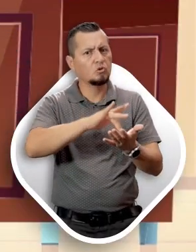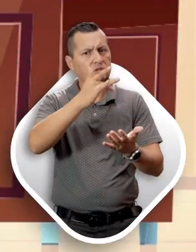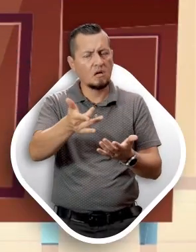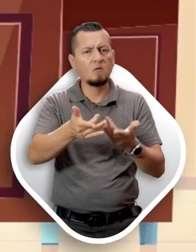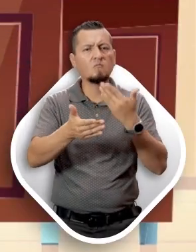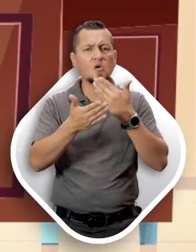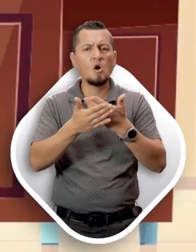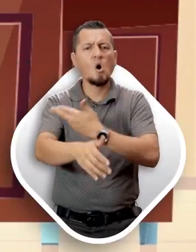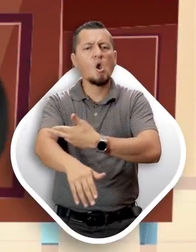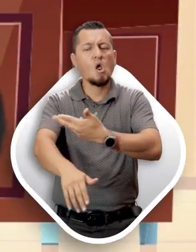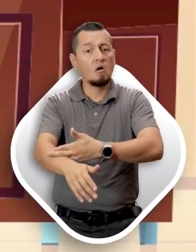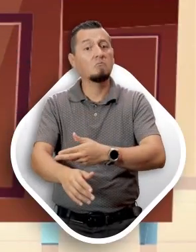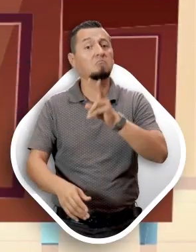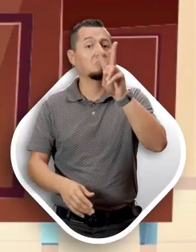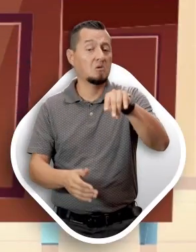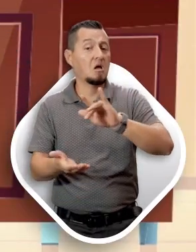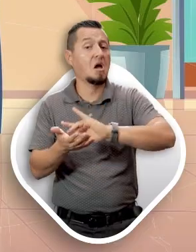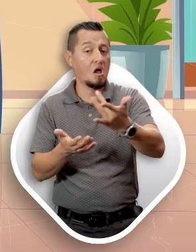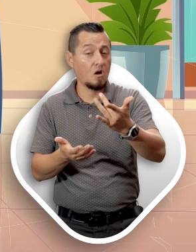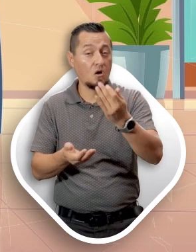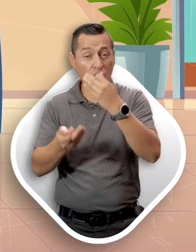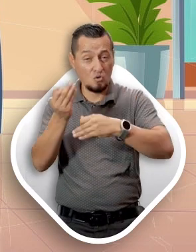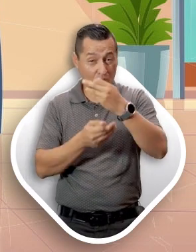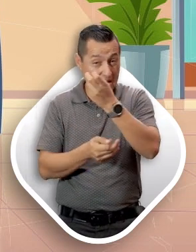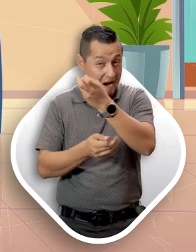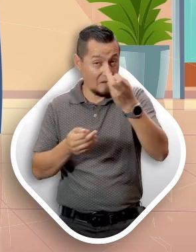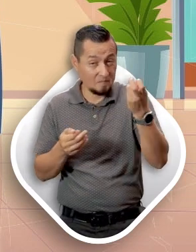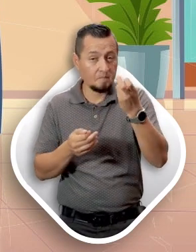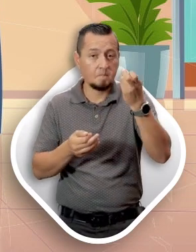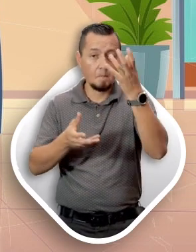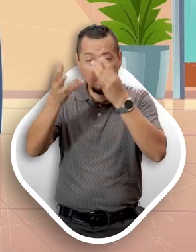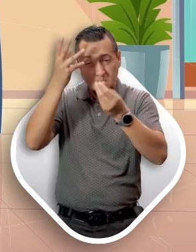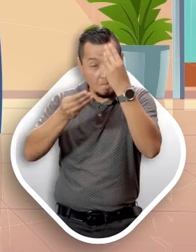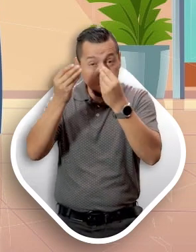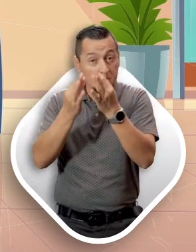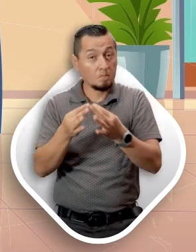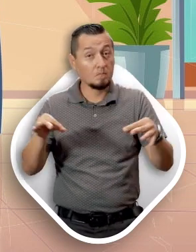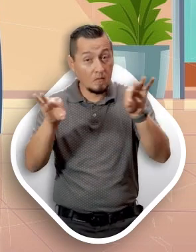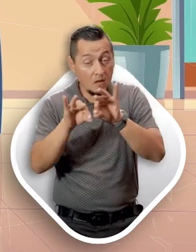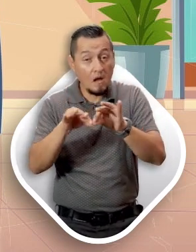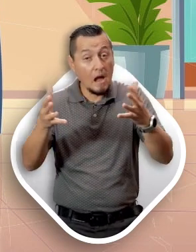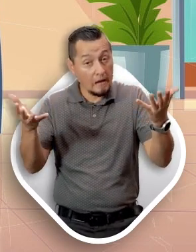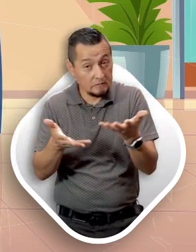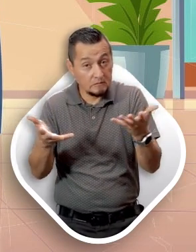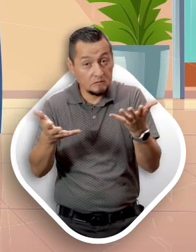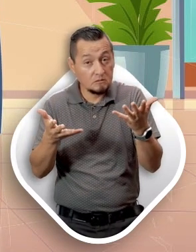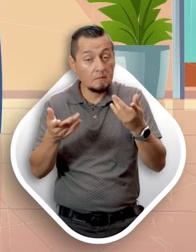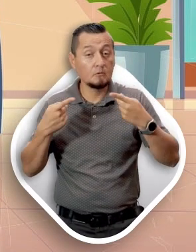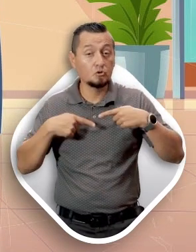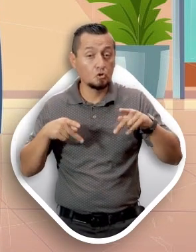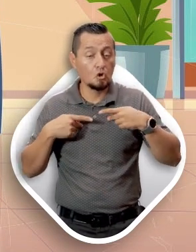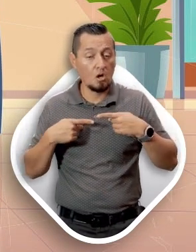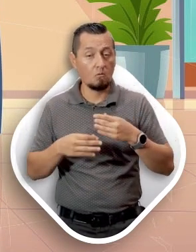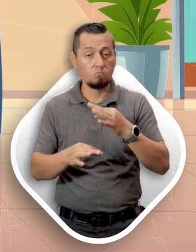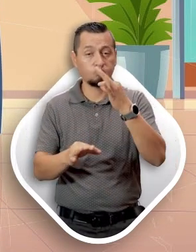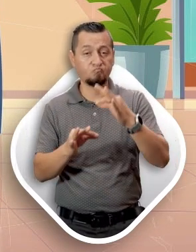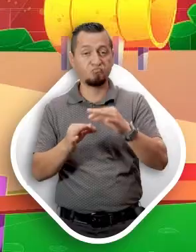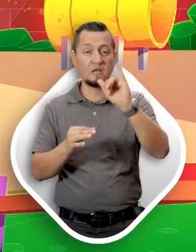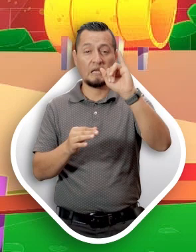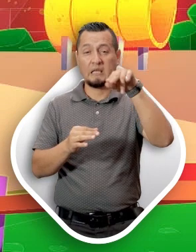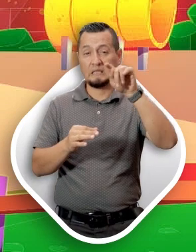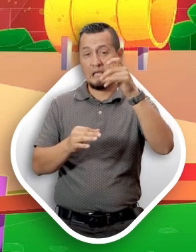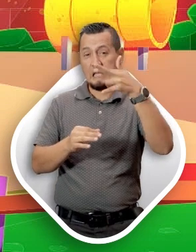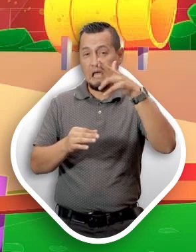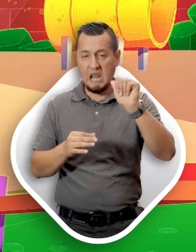honestidad en reconocer sus acciones. Espero que con esto aprendan la importancia de ser una persona íntegra.